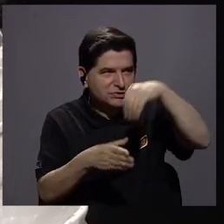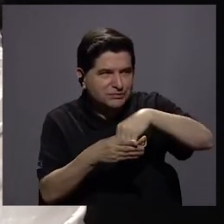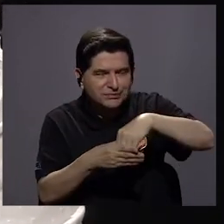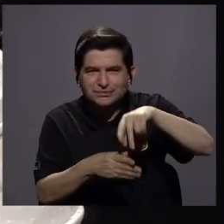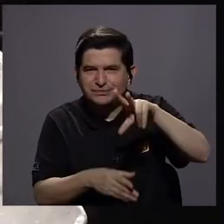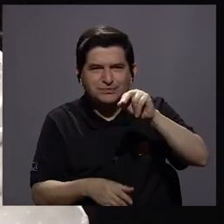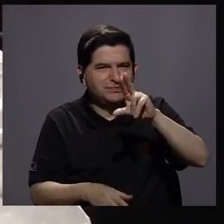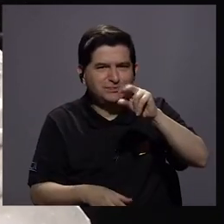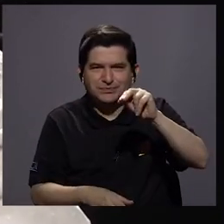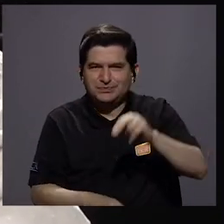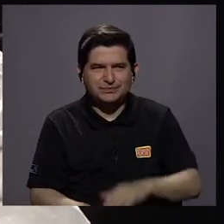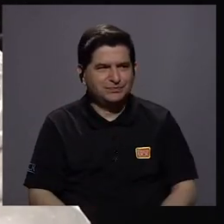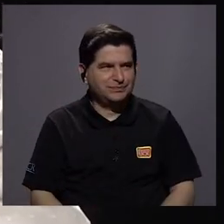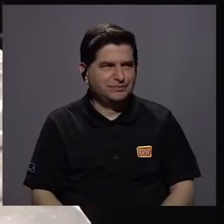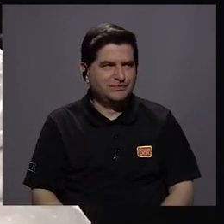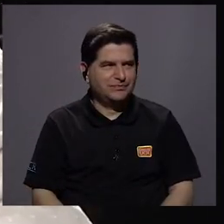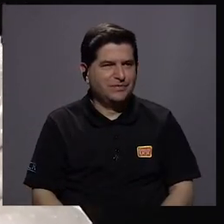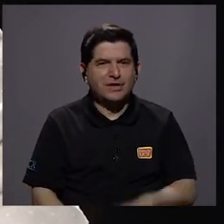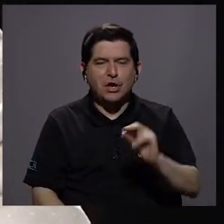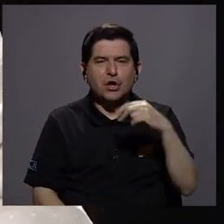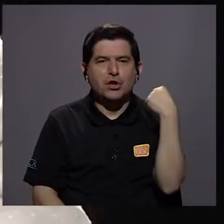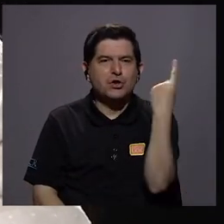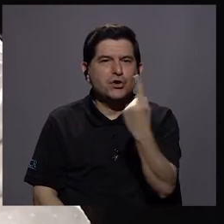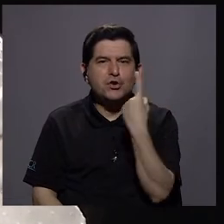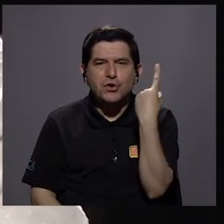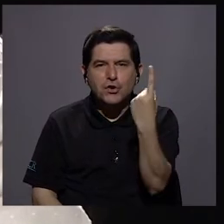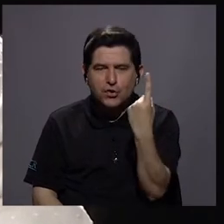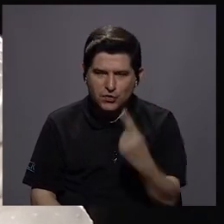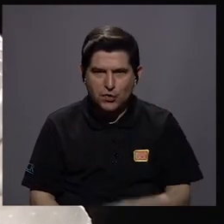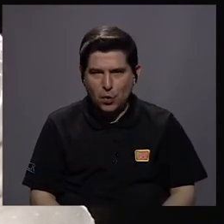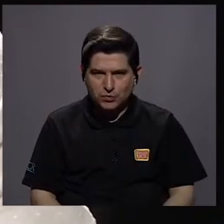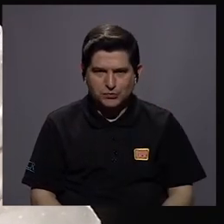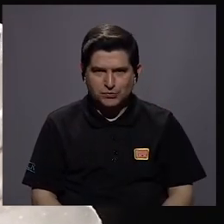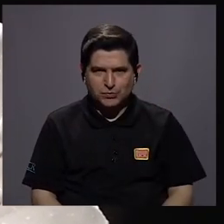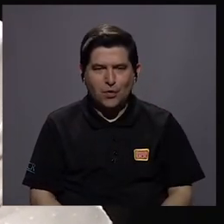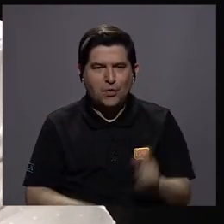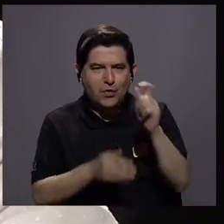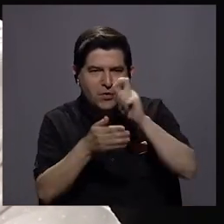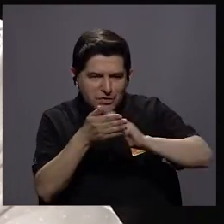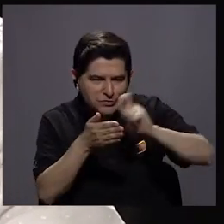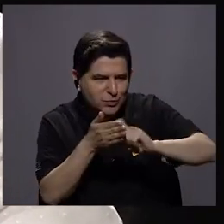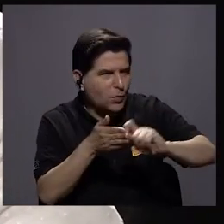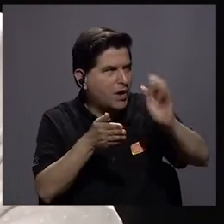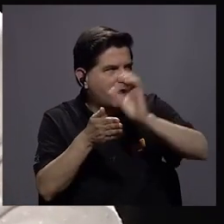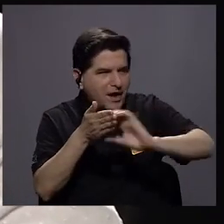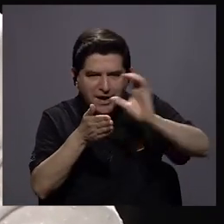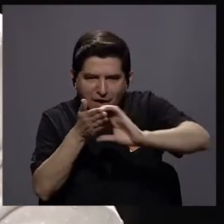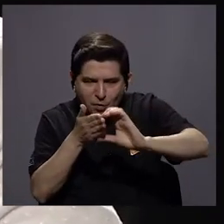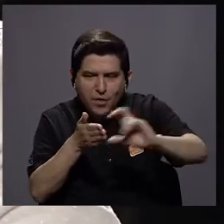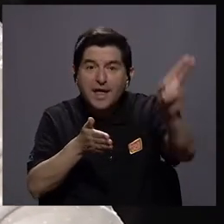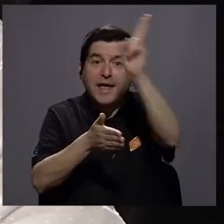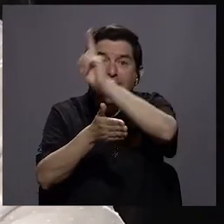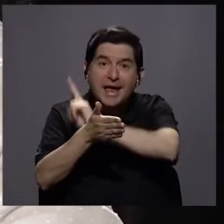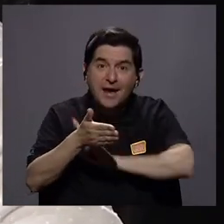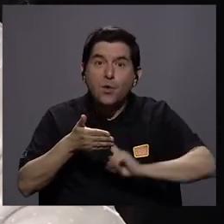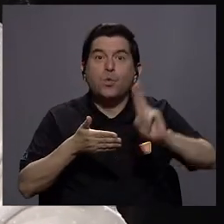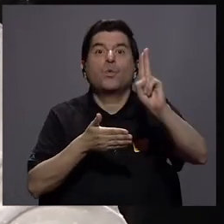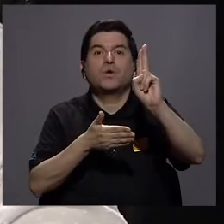el asunto. Entonces, no solamente en las escuelas, colegios, en las universidades,